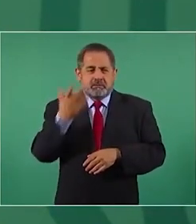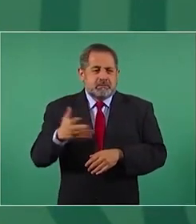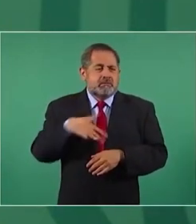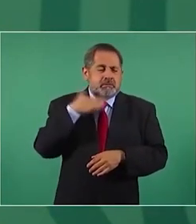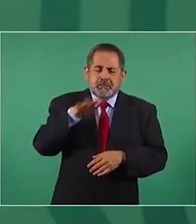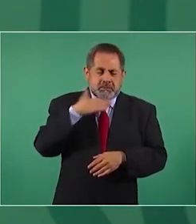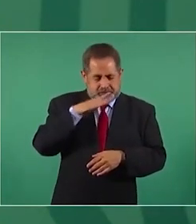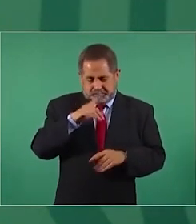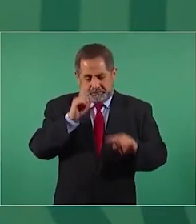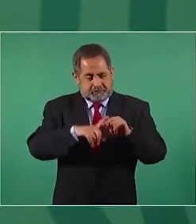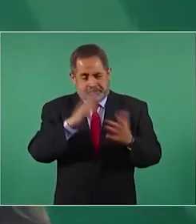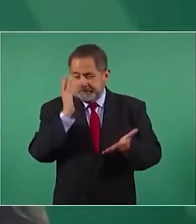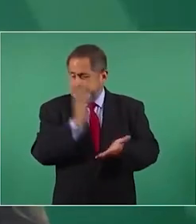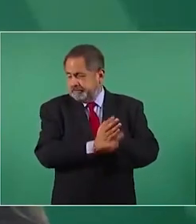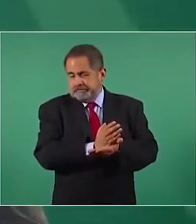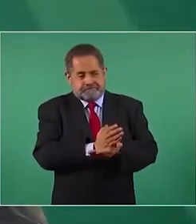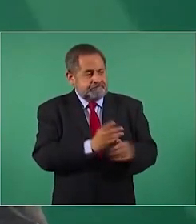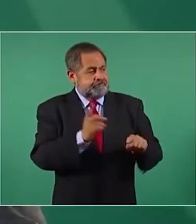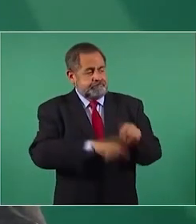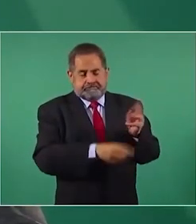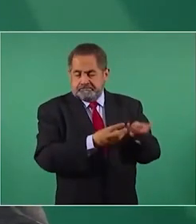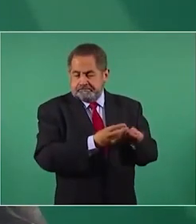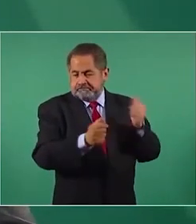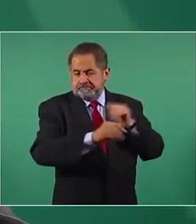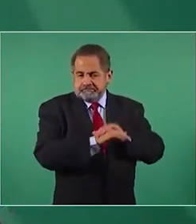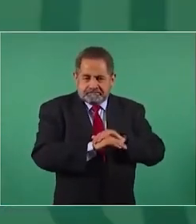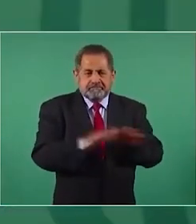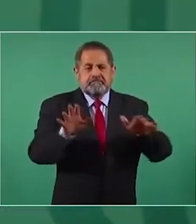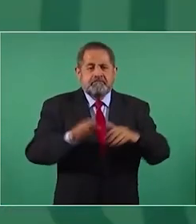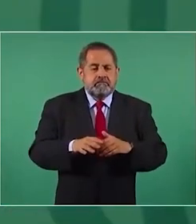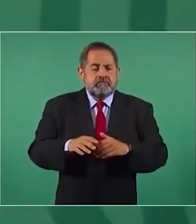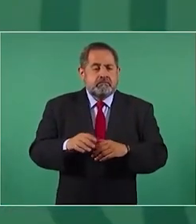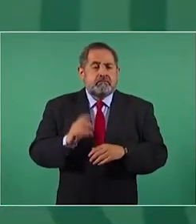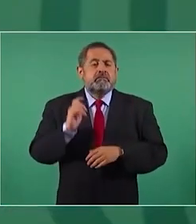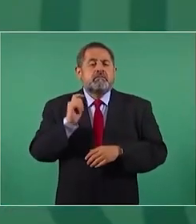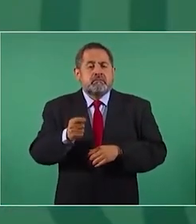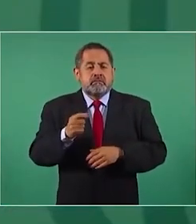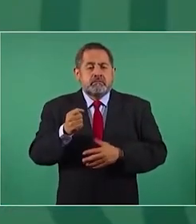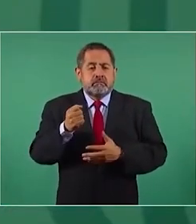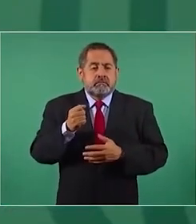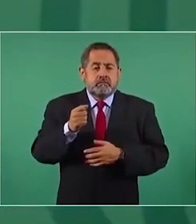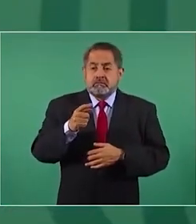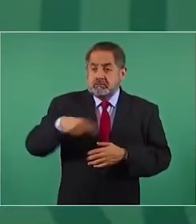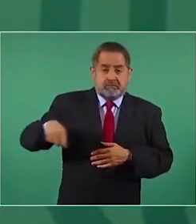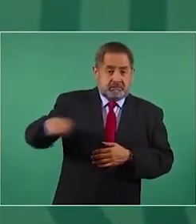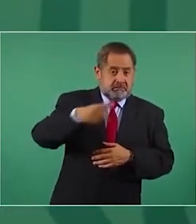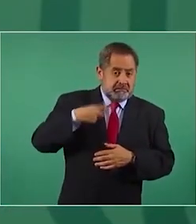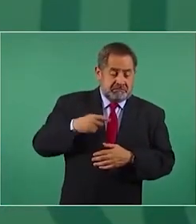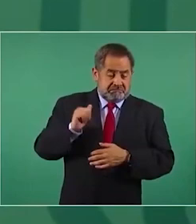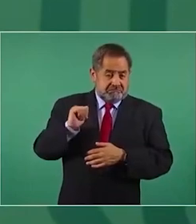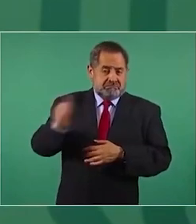corrupción en México. Pero eso no significa que no se atienda. Fíjense